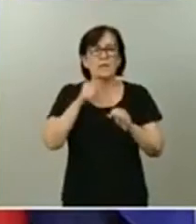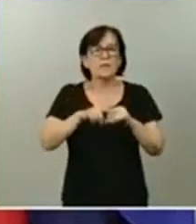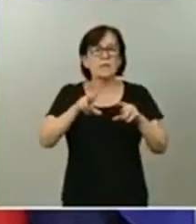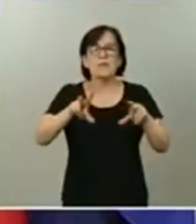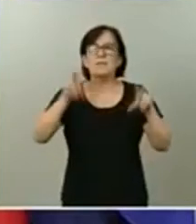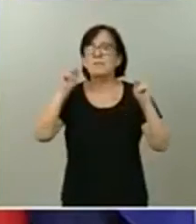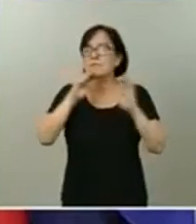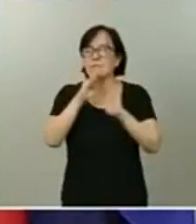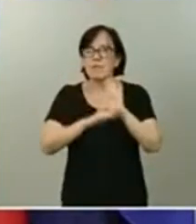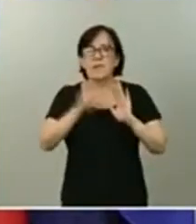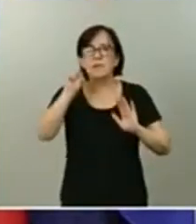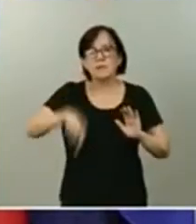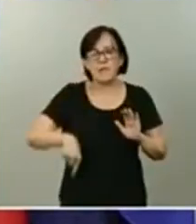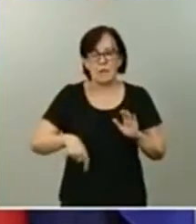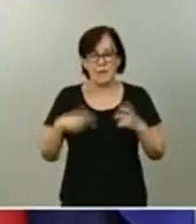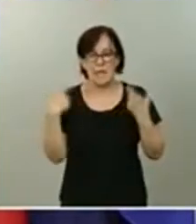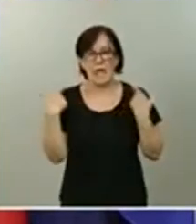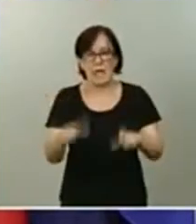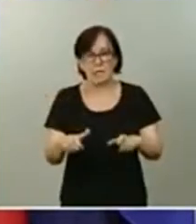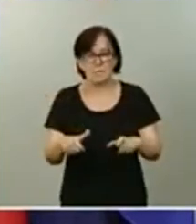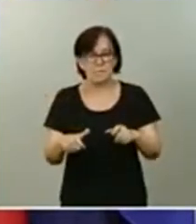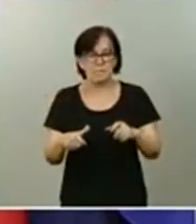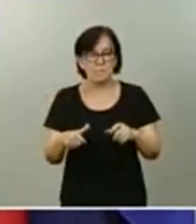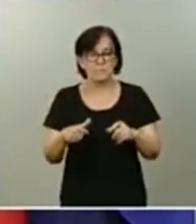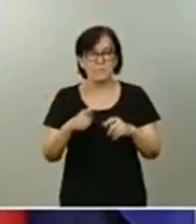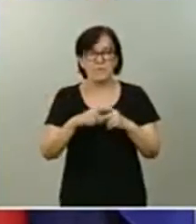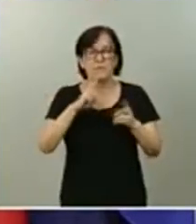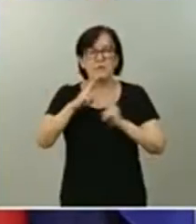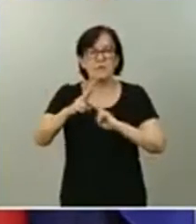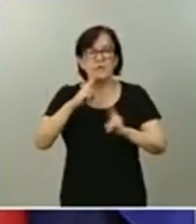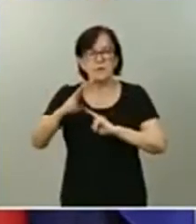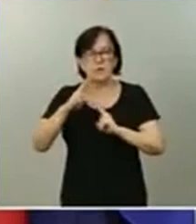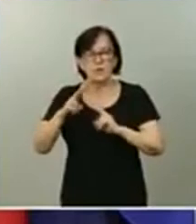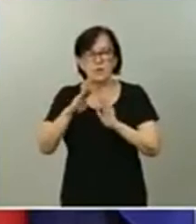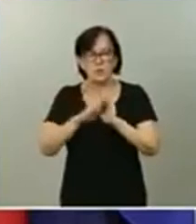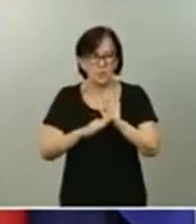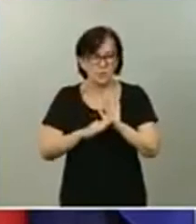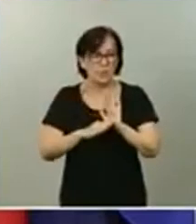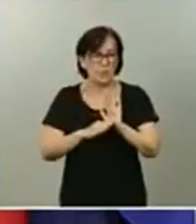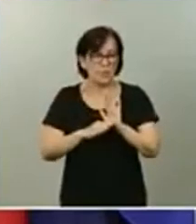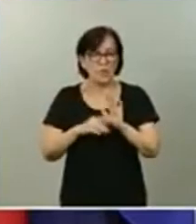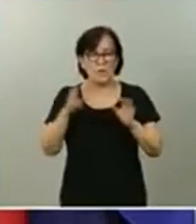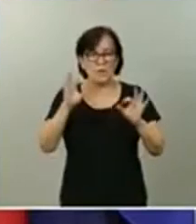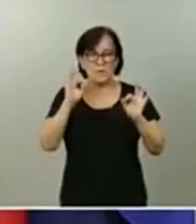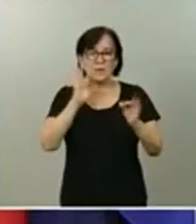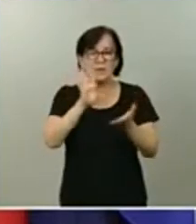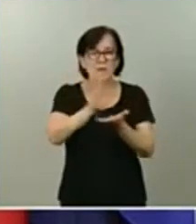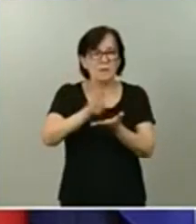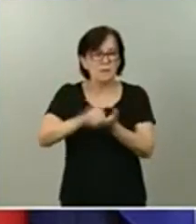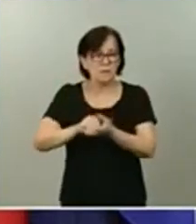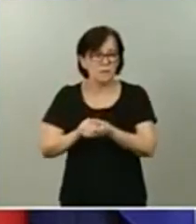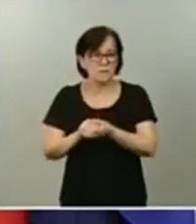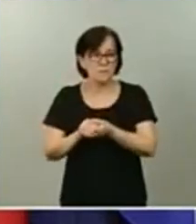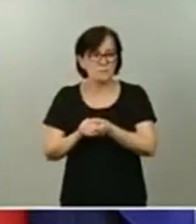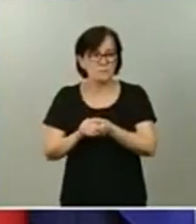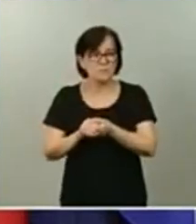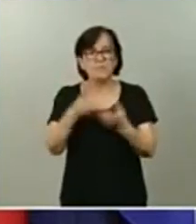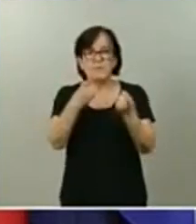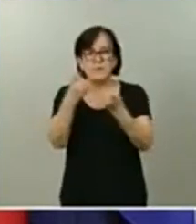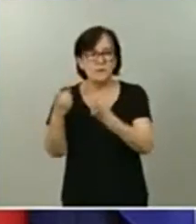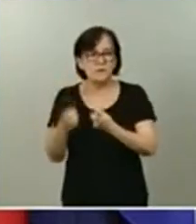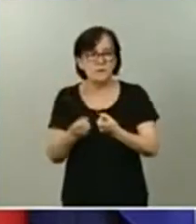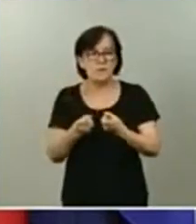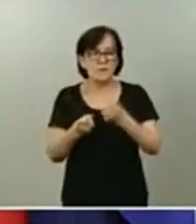también en este apartado de pilares de respuesta, se especifica y se recoge la necesidad de tener una